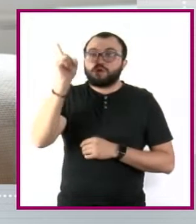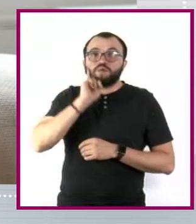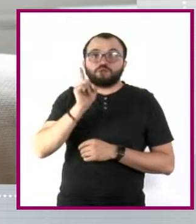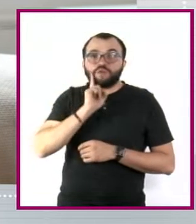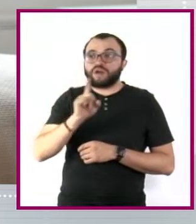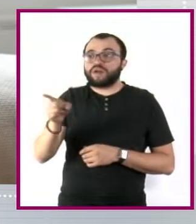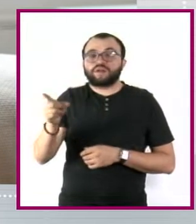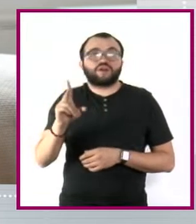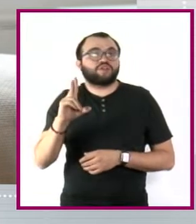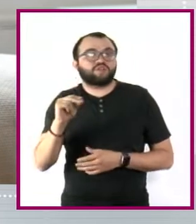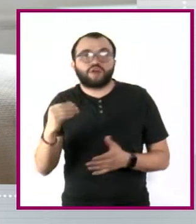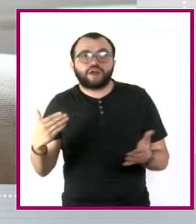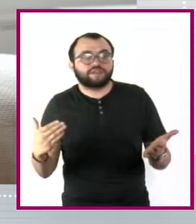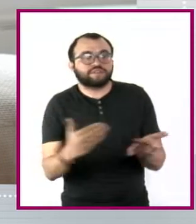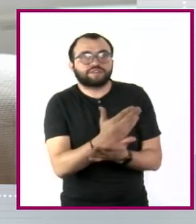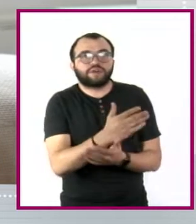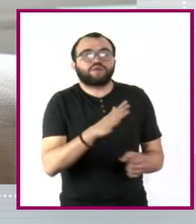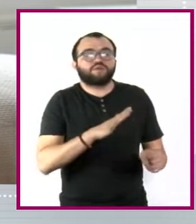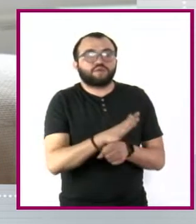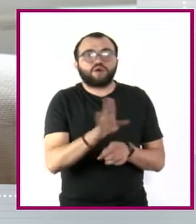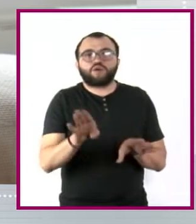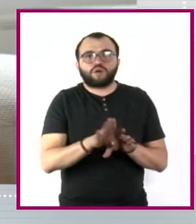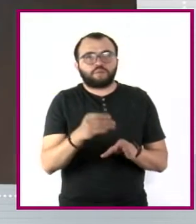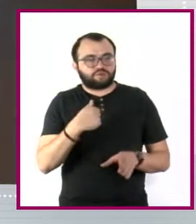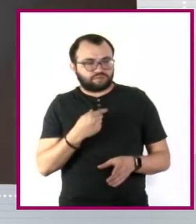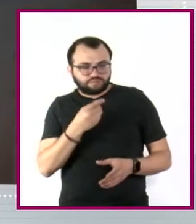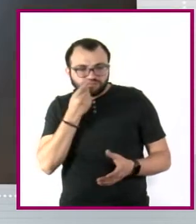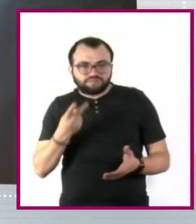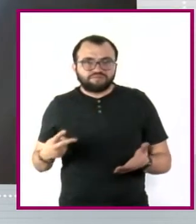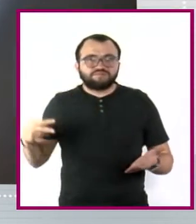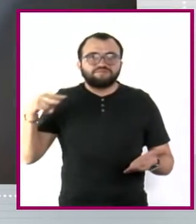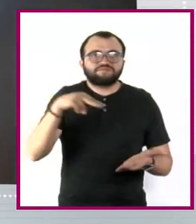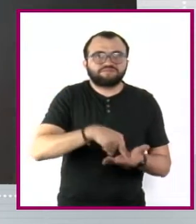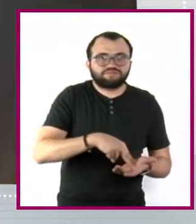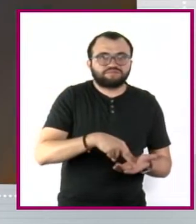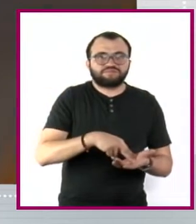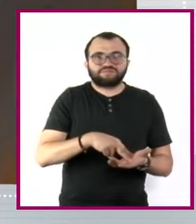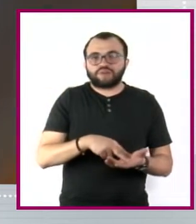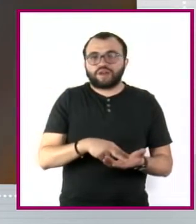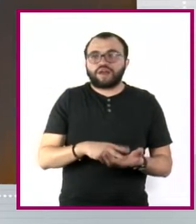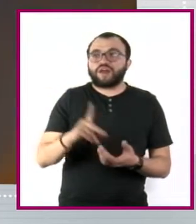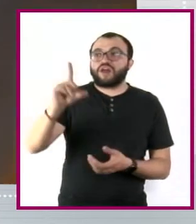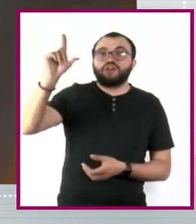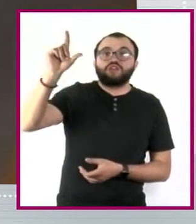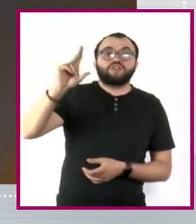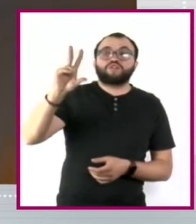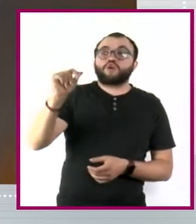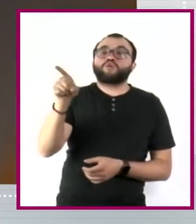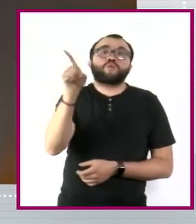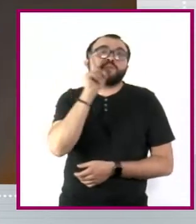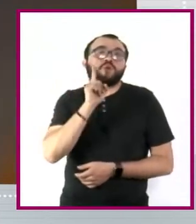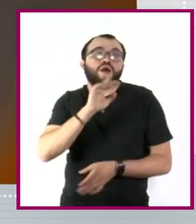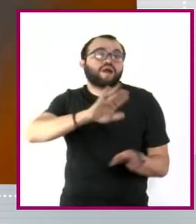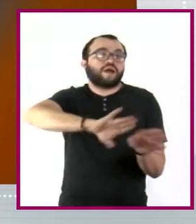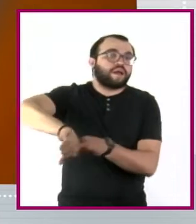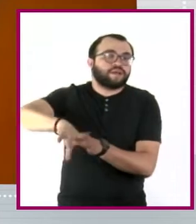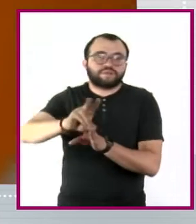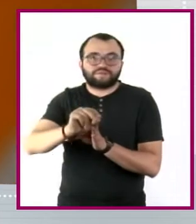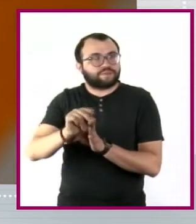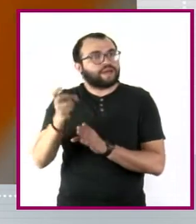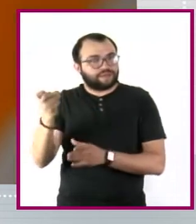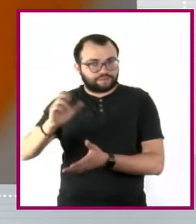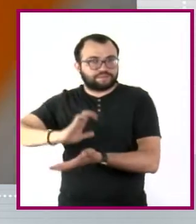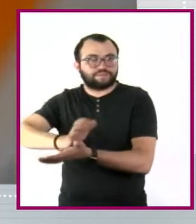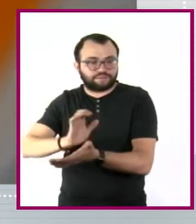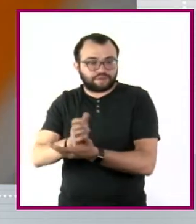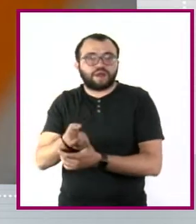acceder a espacios de toma de decisiones, pero hay una mayor discriminación cuando no tan solo